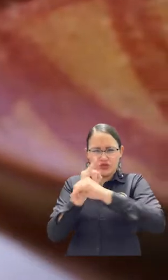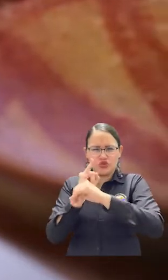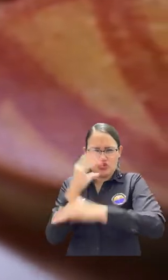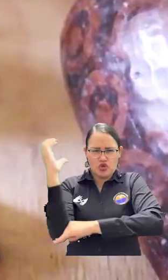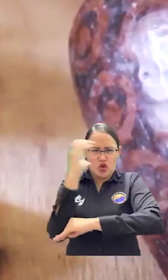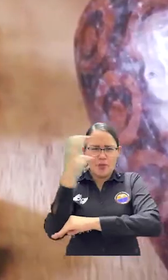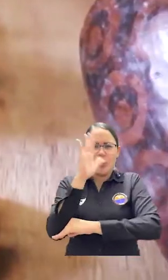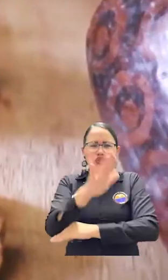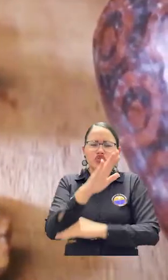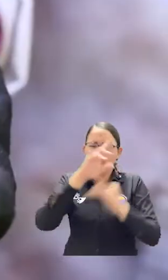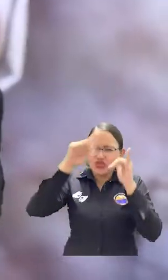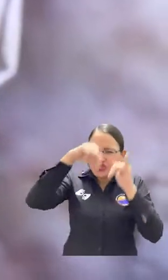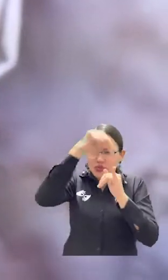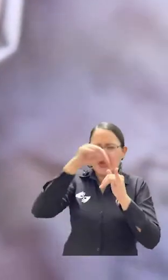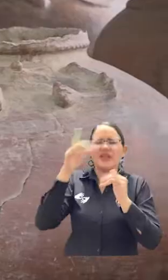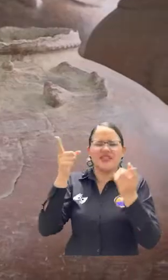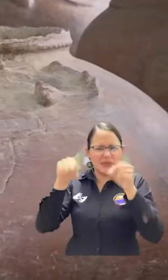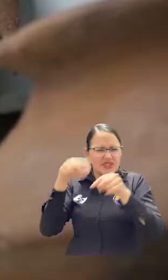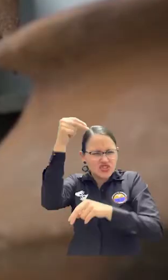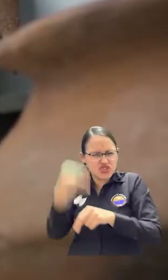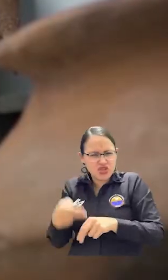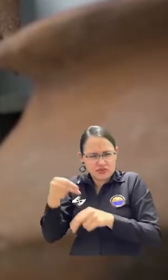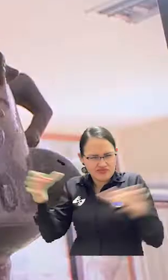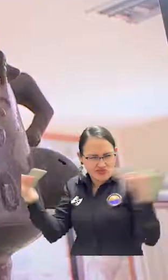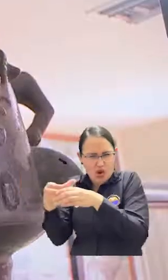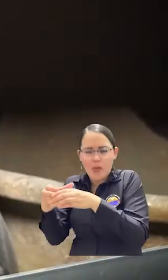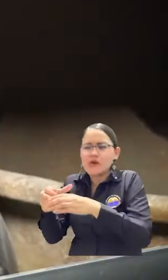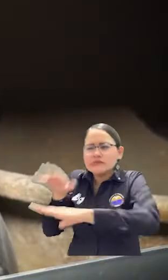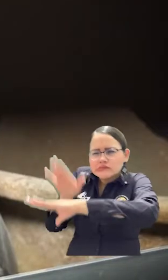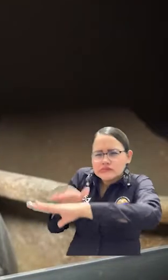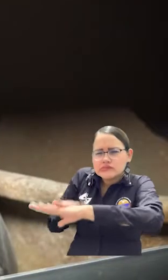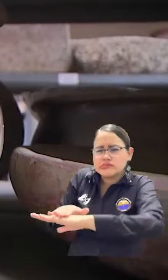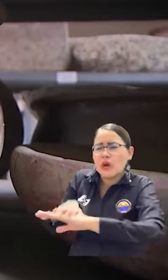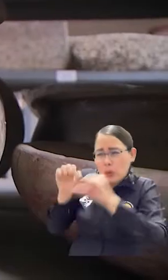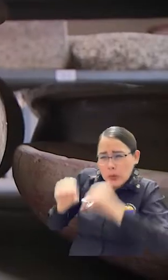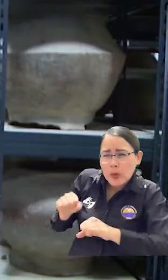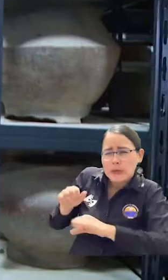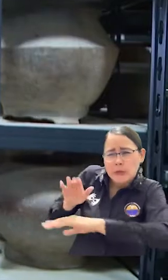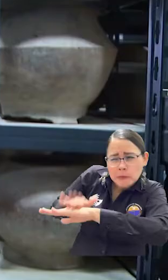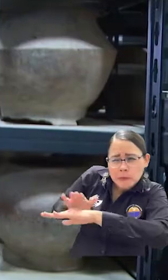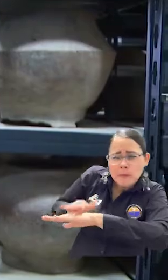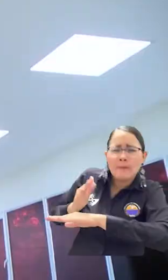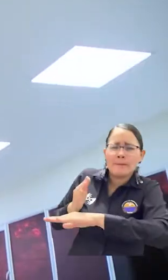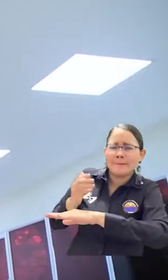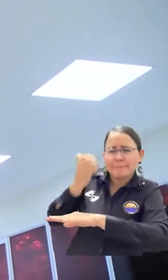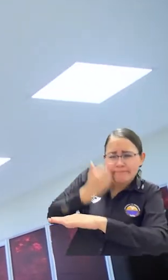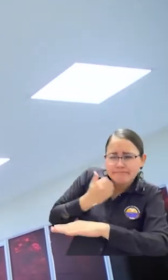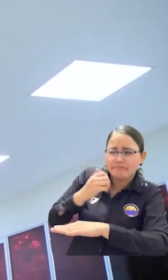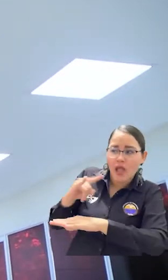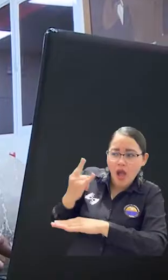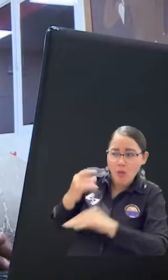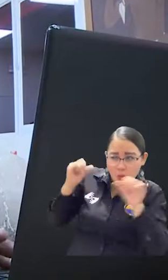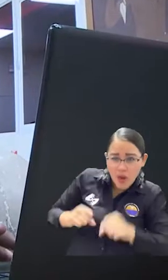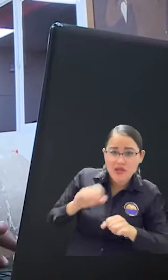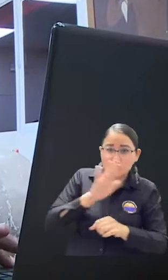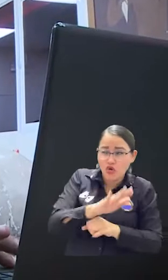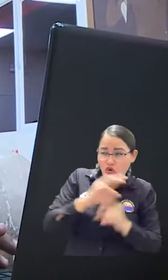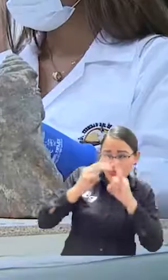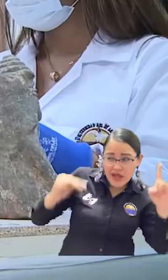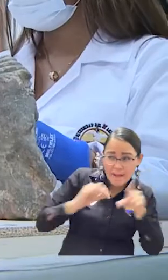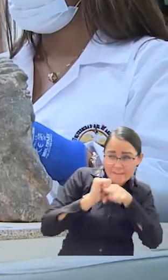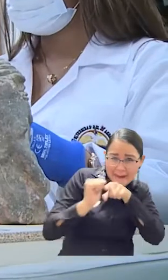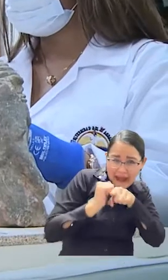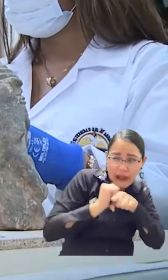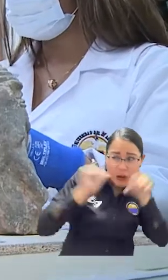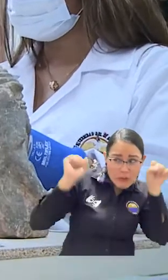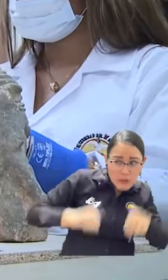Nosotros hemos solicitado al Instituto Colombiano de Antropología e Historia la licencia de intervención arqueológica